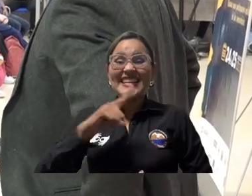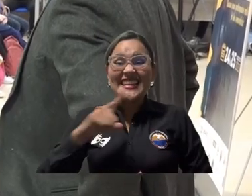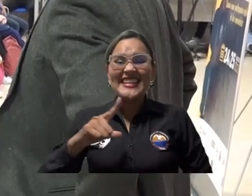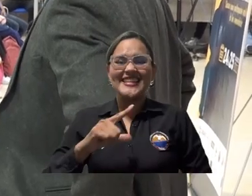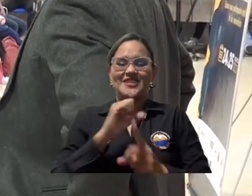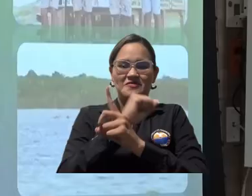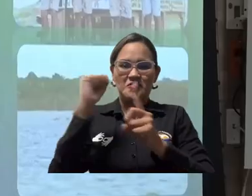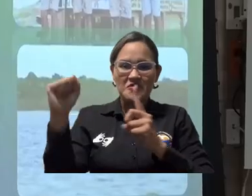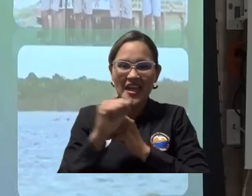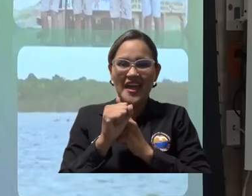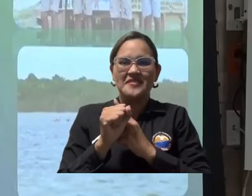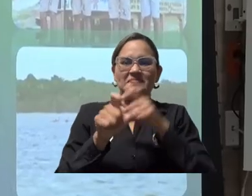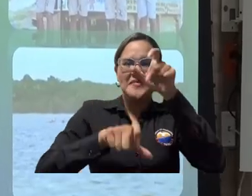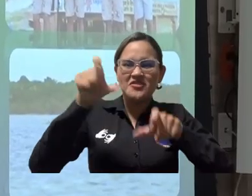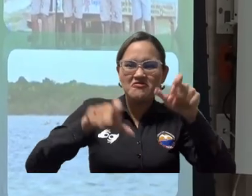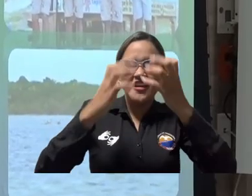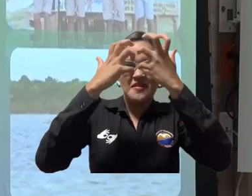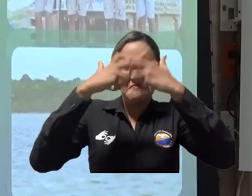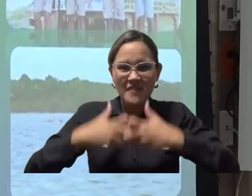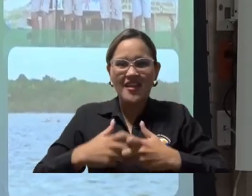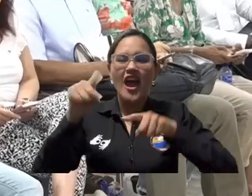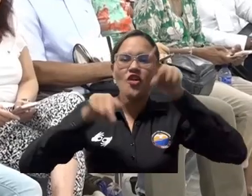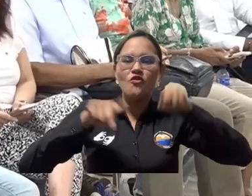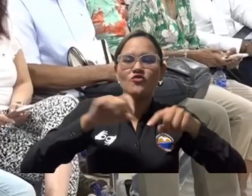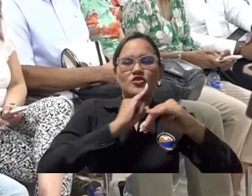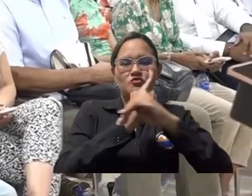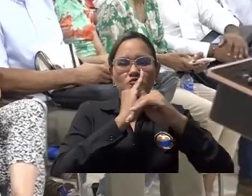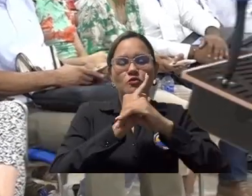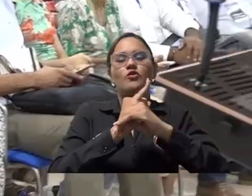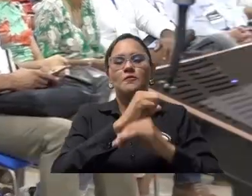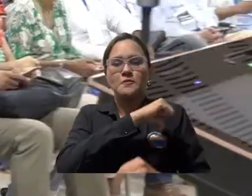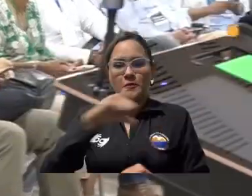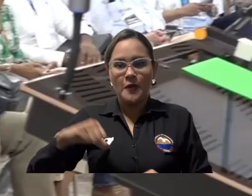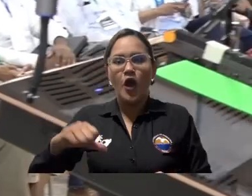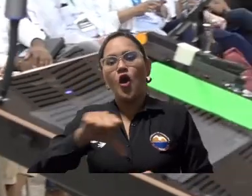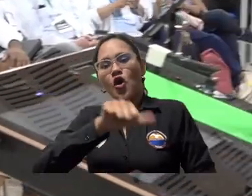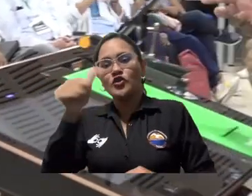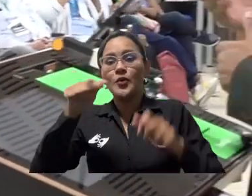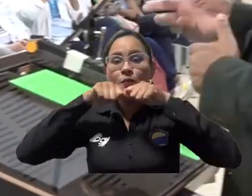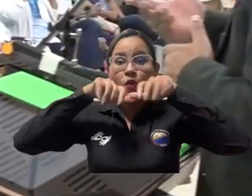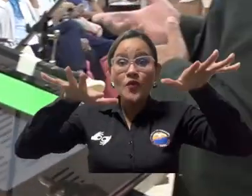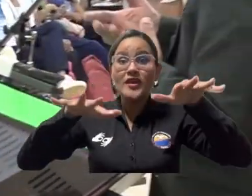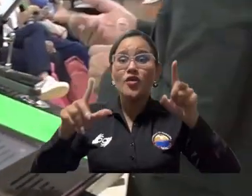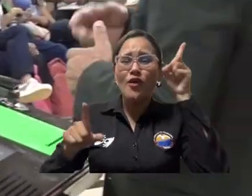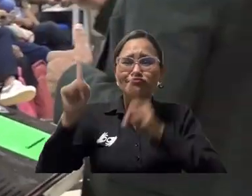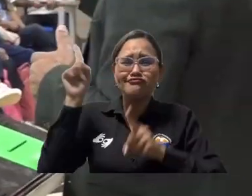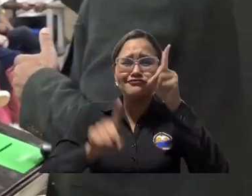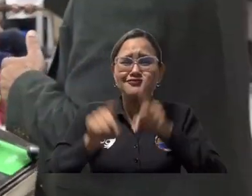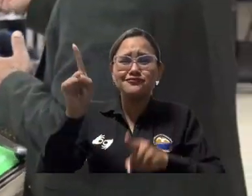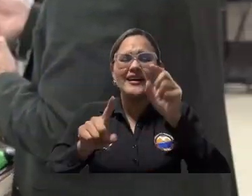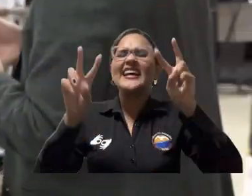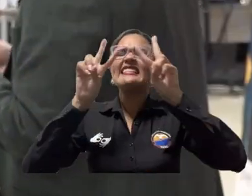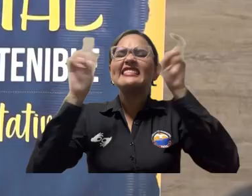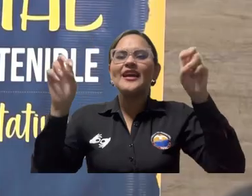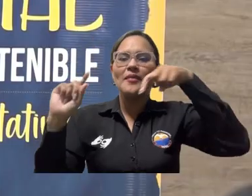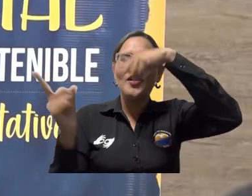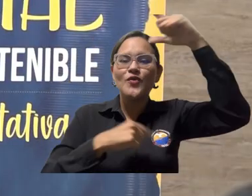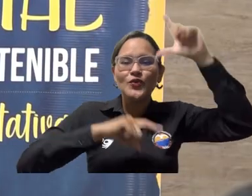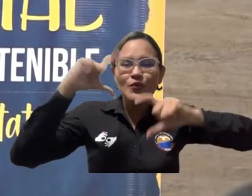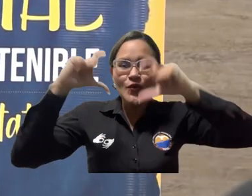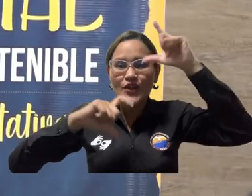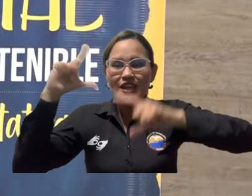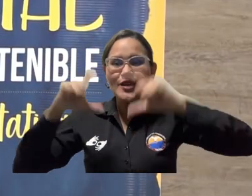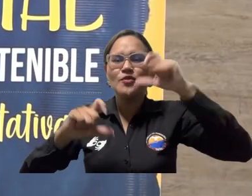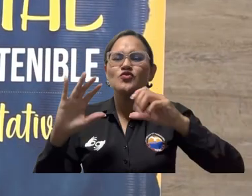Líderes sociales, empresarios, emprendedores y miembros de instituciones públicas y privadas se reunieron en el primer Encuentro Internacional de